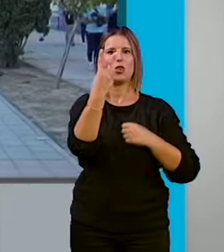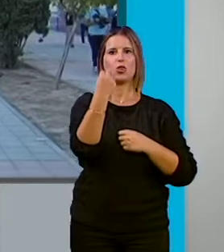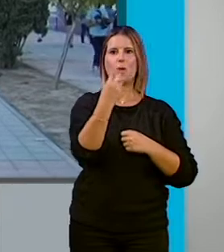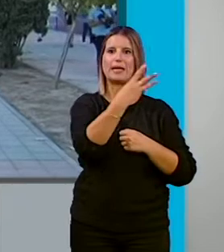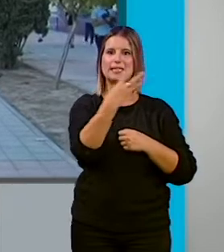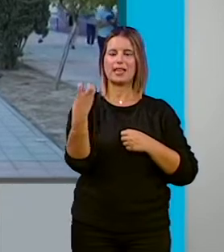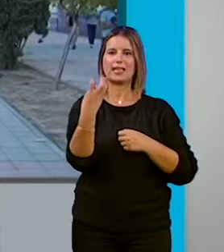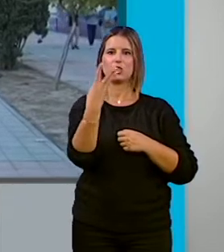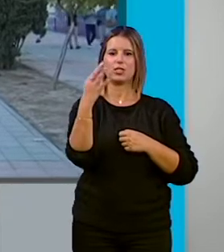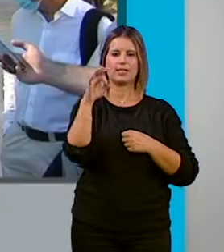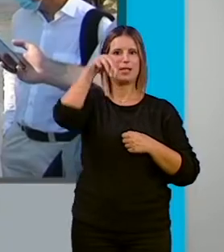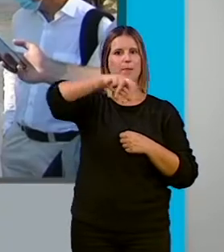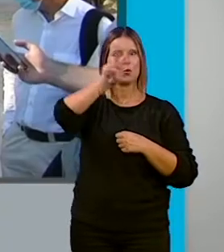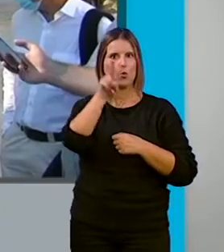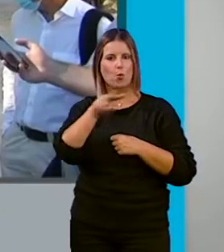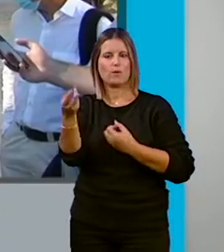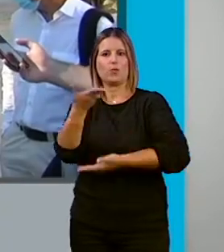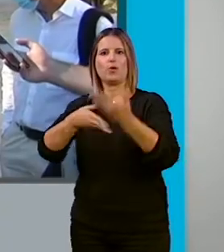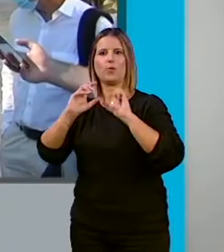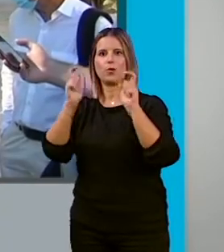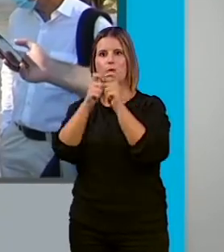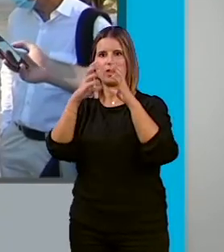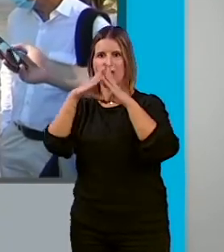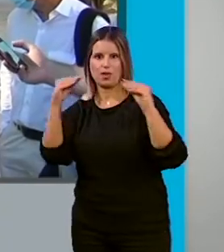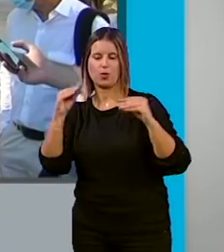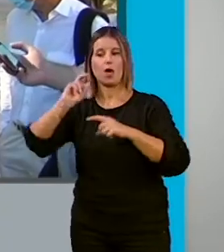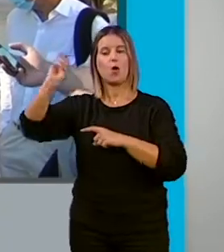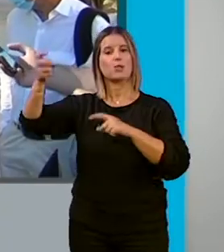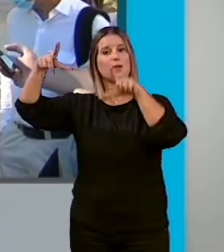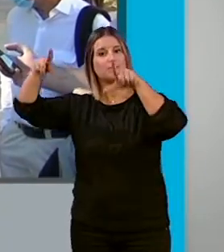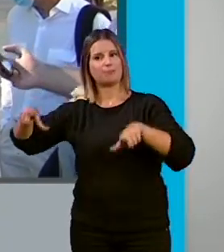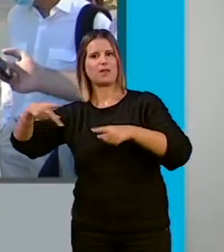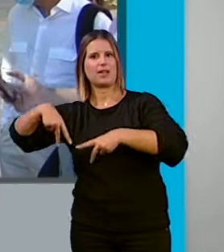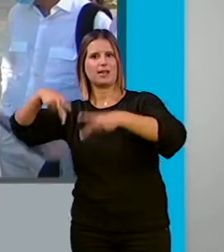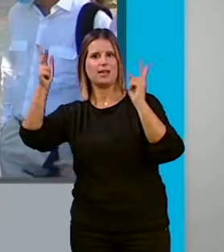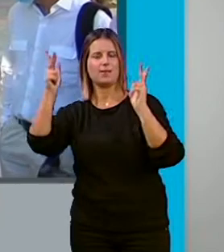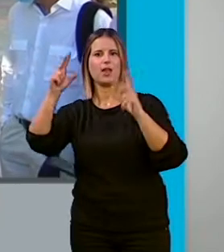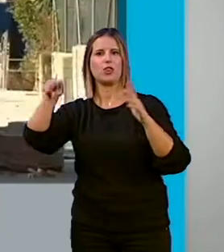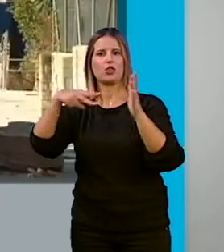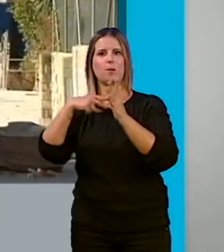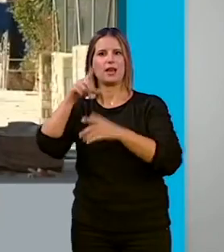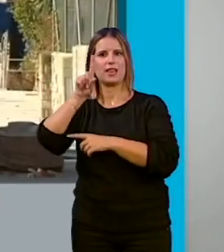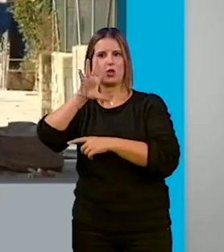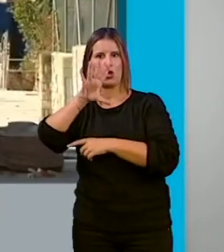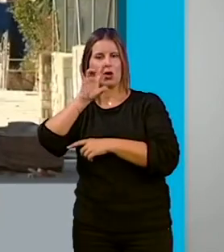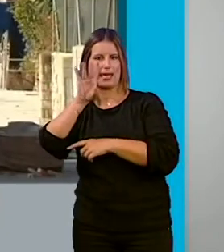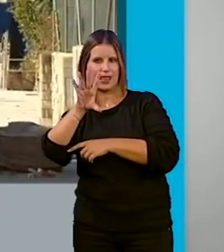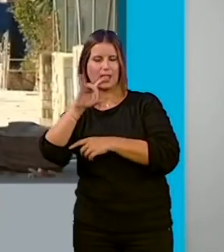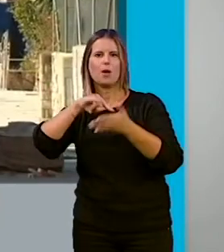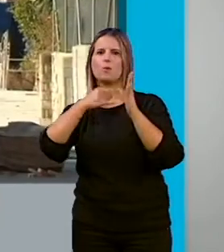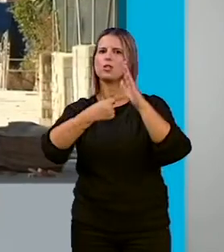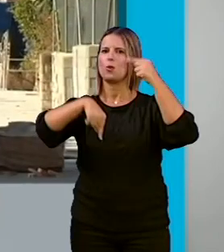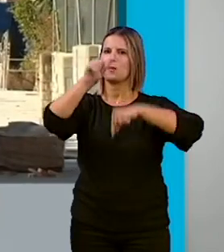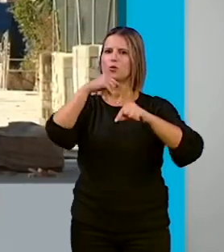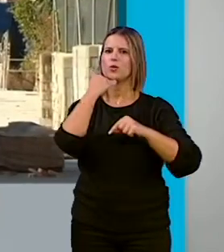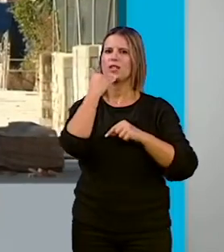cuadrados, cuya ejecución se realiza en colaboración con la Junta de Andalucía y otra de promoción libre de 2.115. El proyecto, que cuenta con un presupuesto